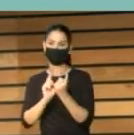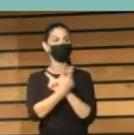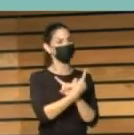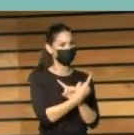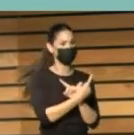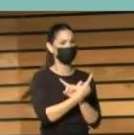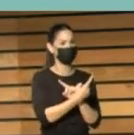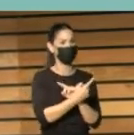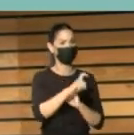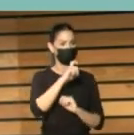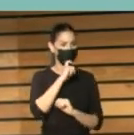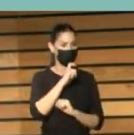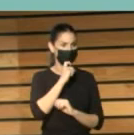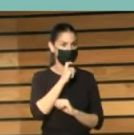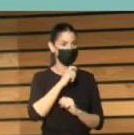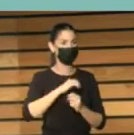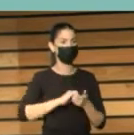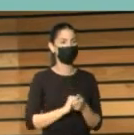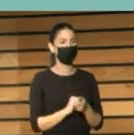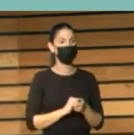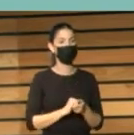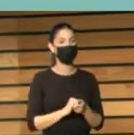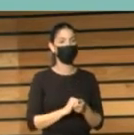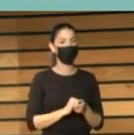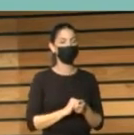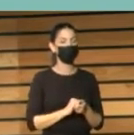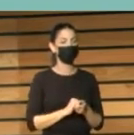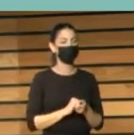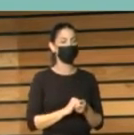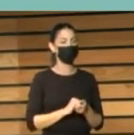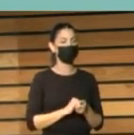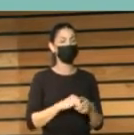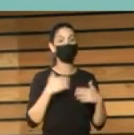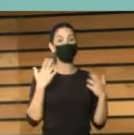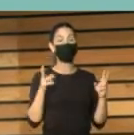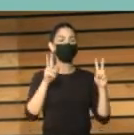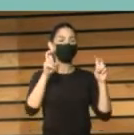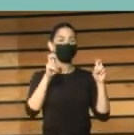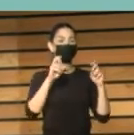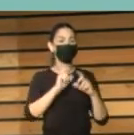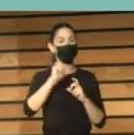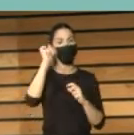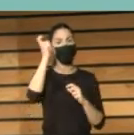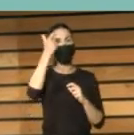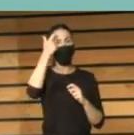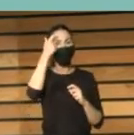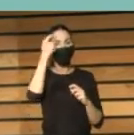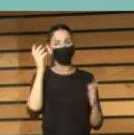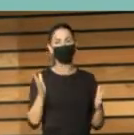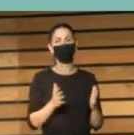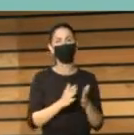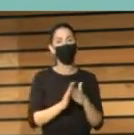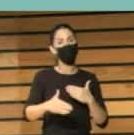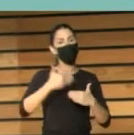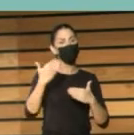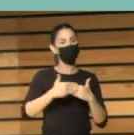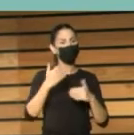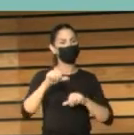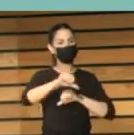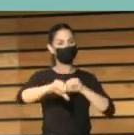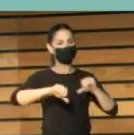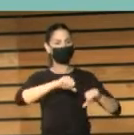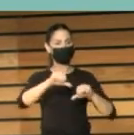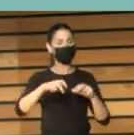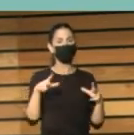de las comunidades. Si ya Sigmund Bauman acuñó el concepto de modernidad líquida para identificar a una sociedad